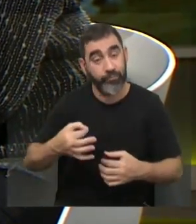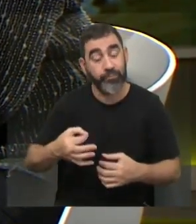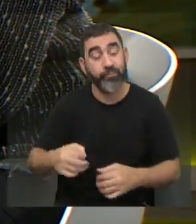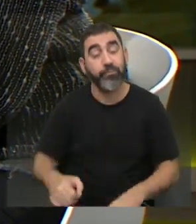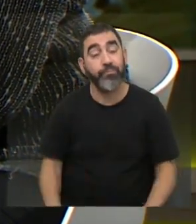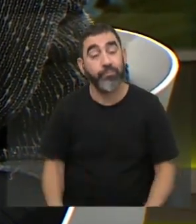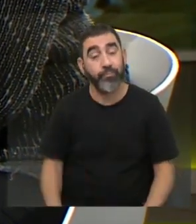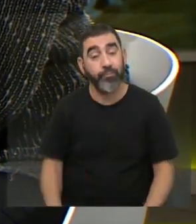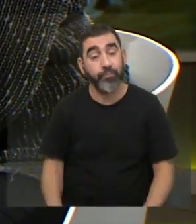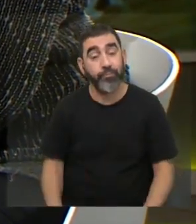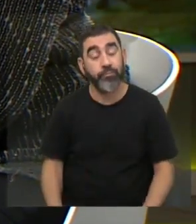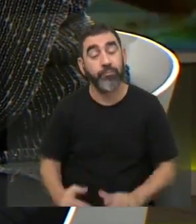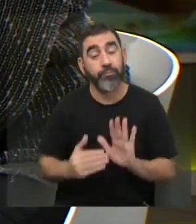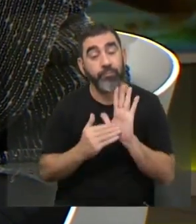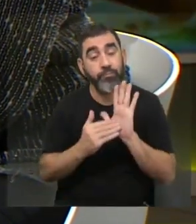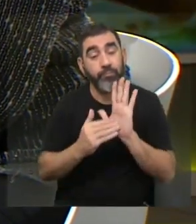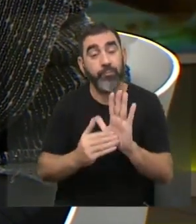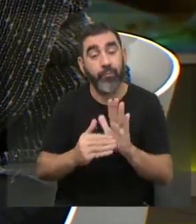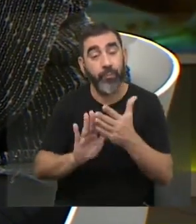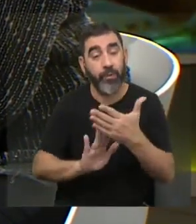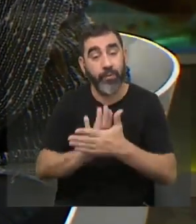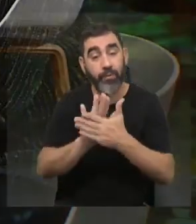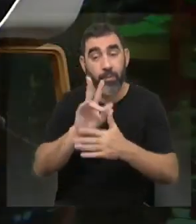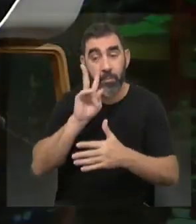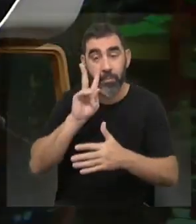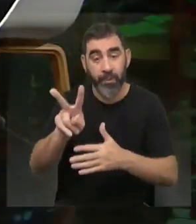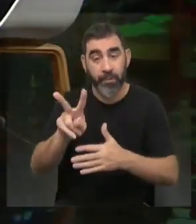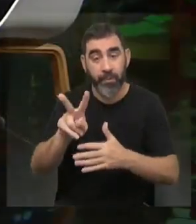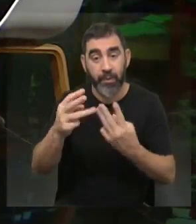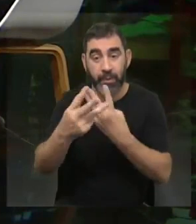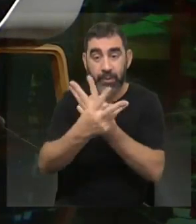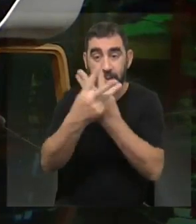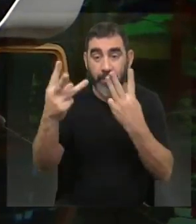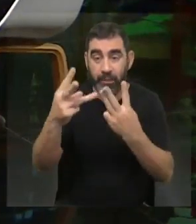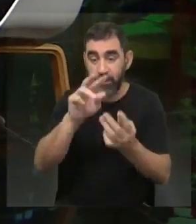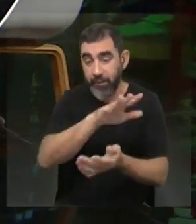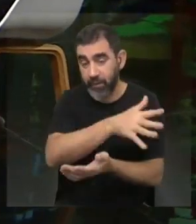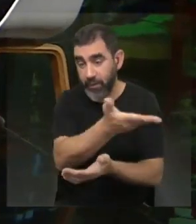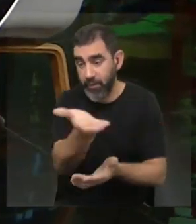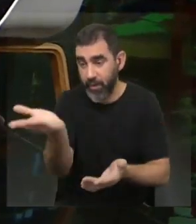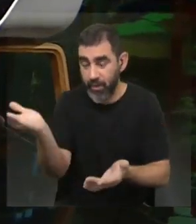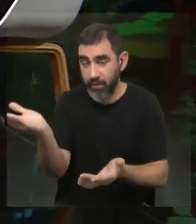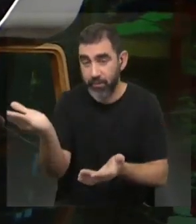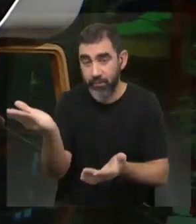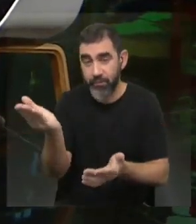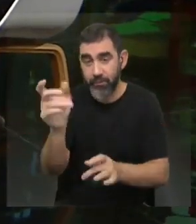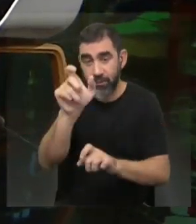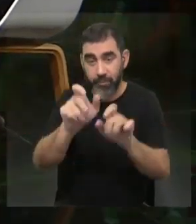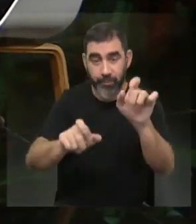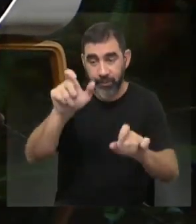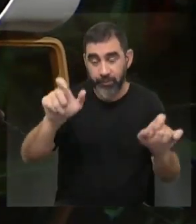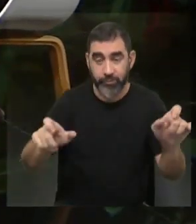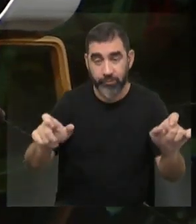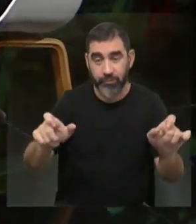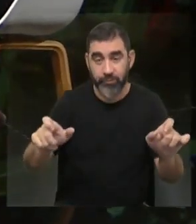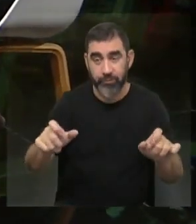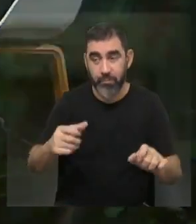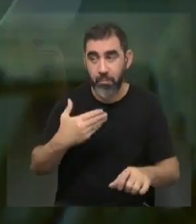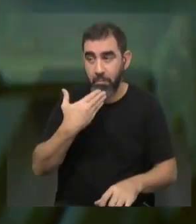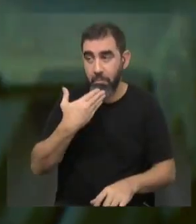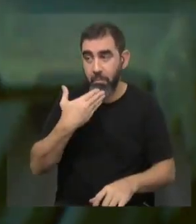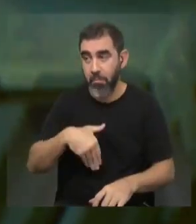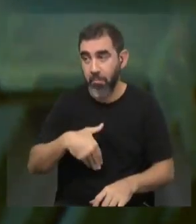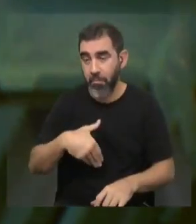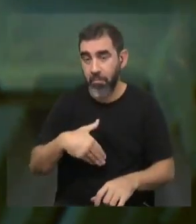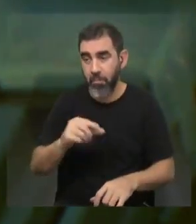se hizo la presentación en la mañana, estuve mirando en general la cantidad de gente y me llamó muchísimo